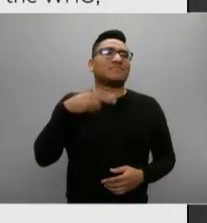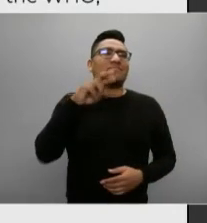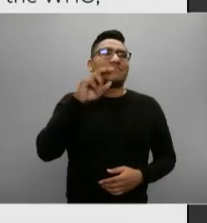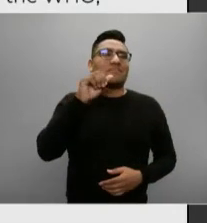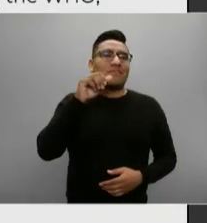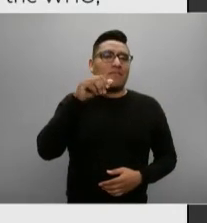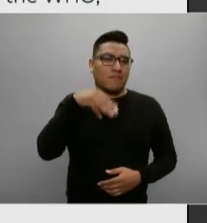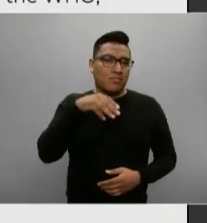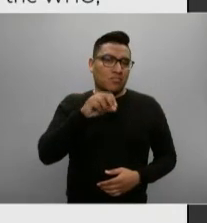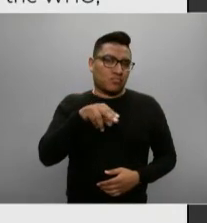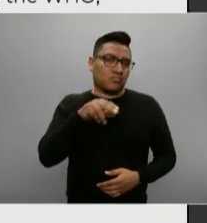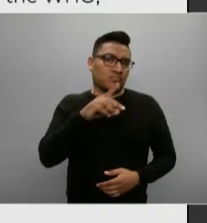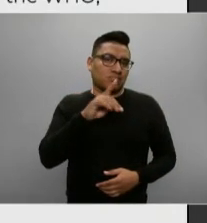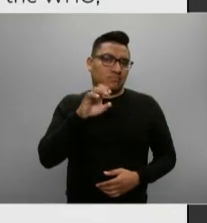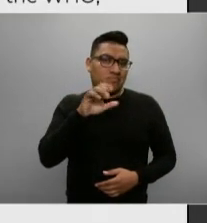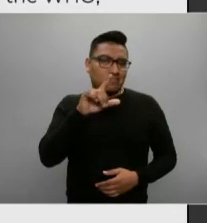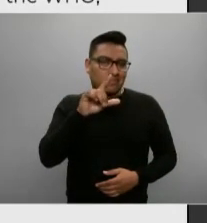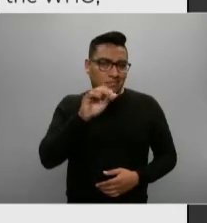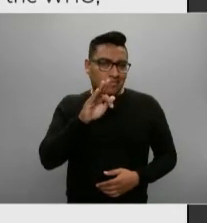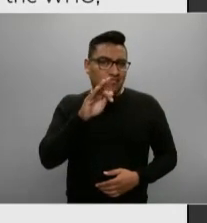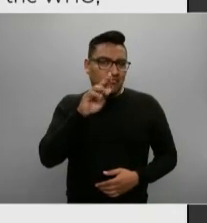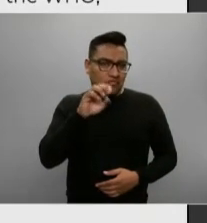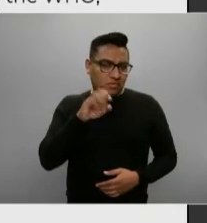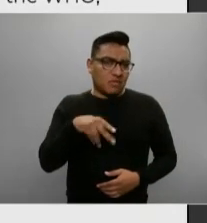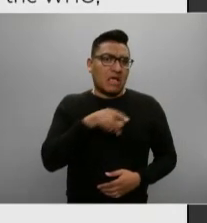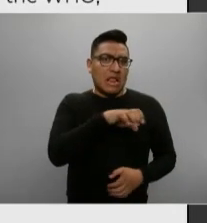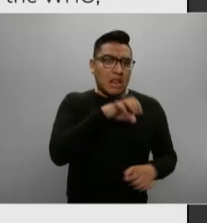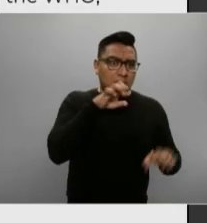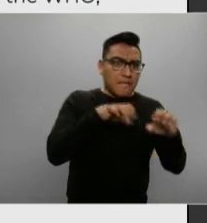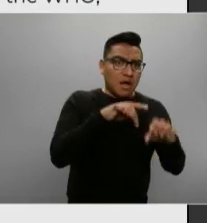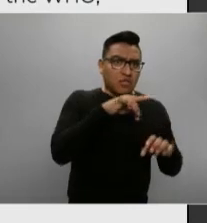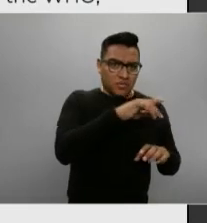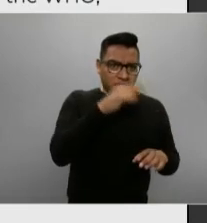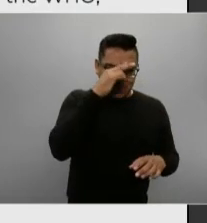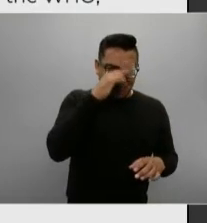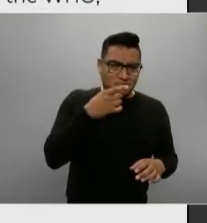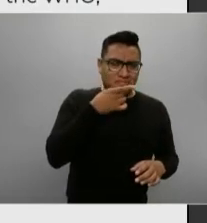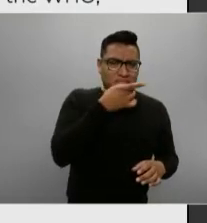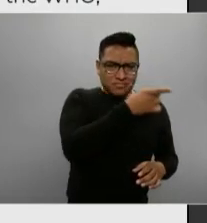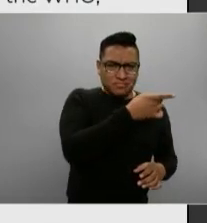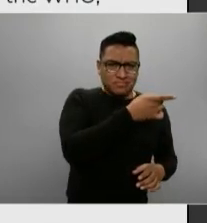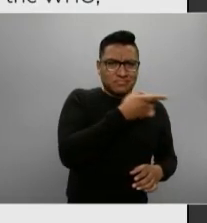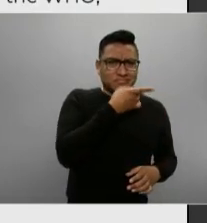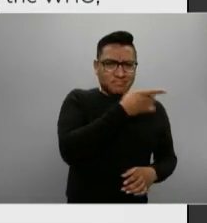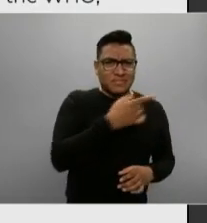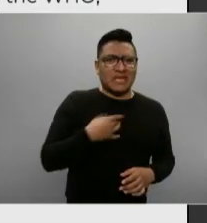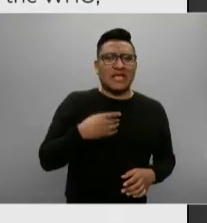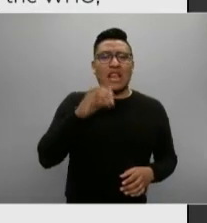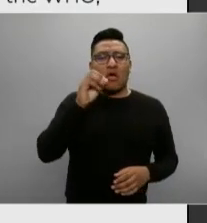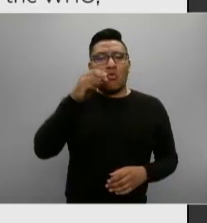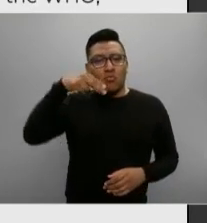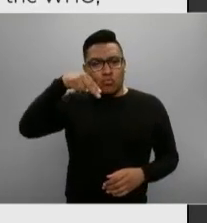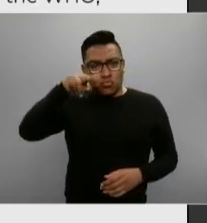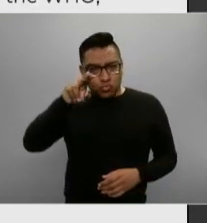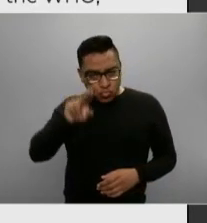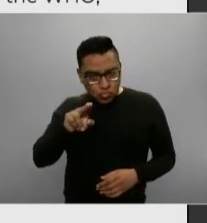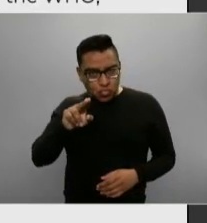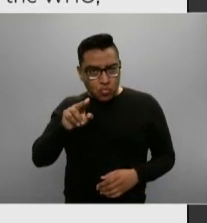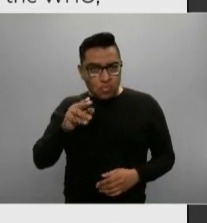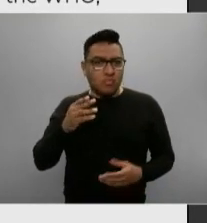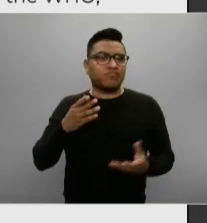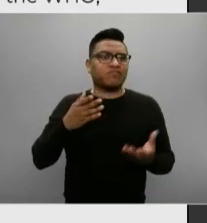Fuente. El embajador informó que México presentó una propuesta para que las Naciones Unidas intervengan y tomen medidas